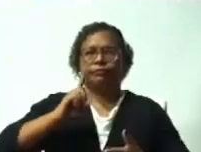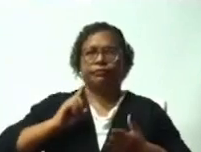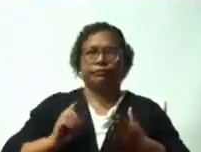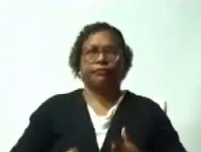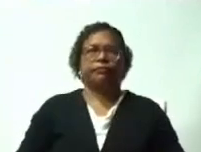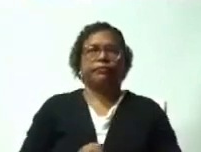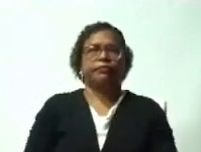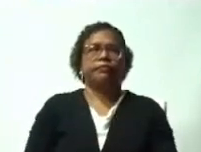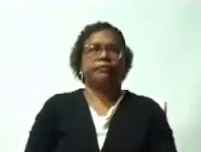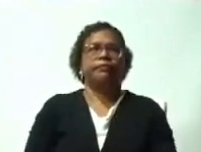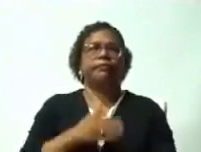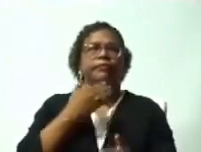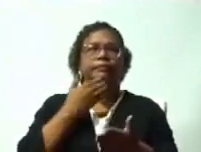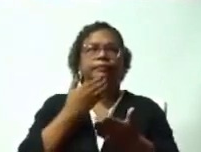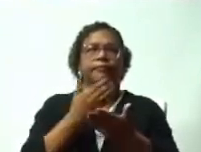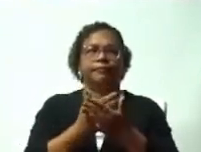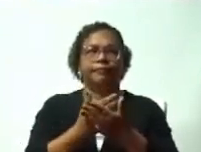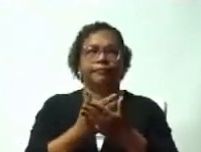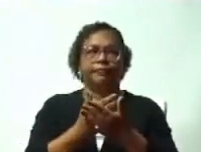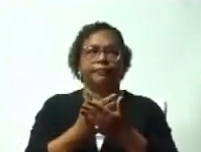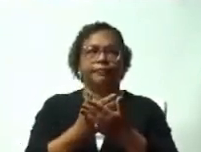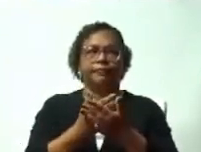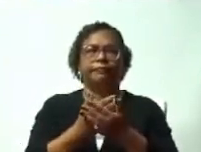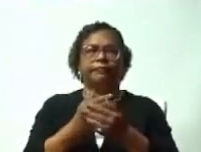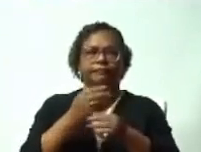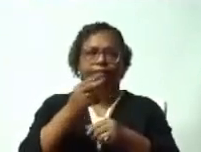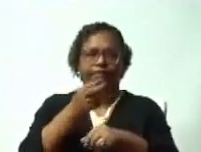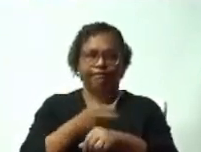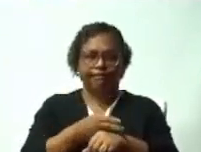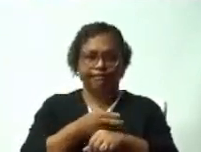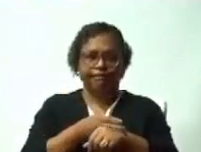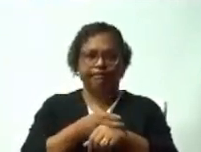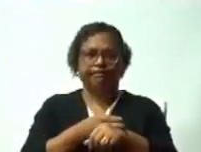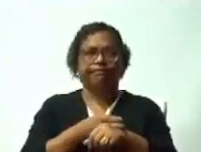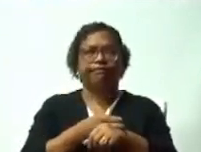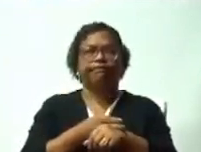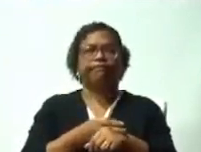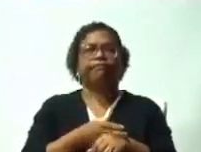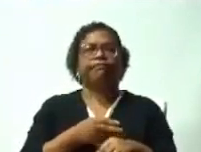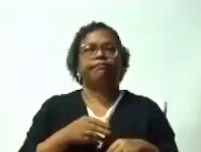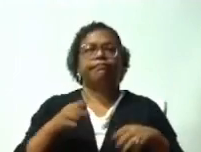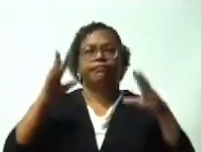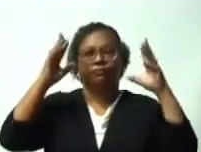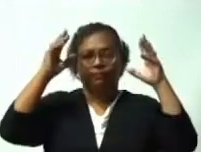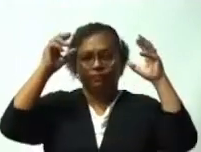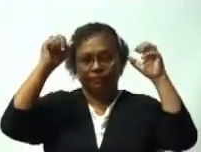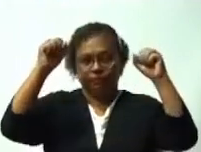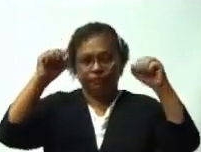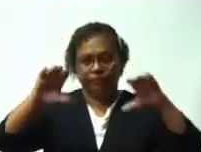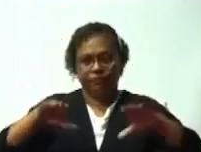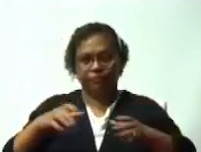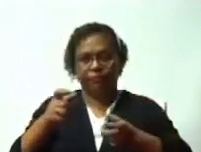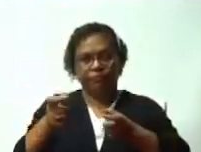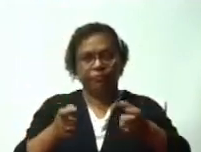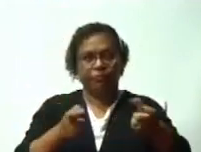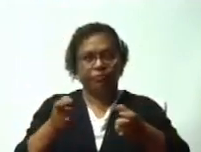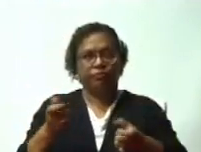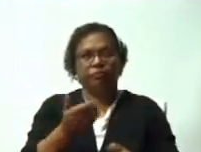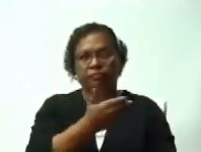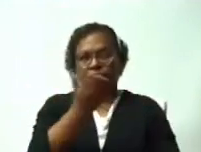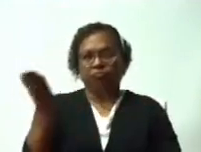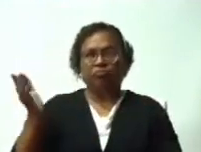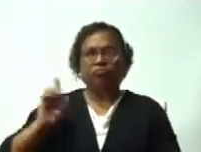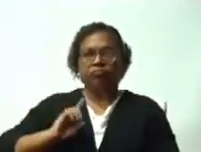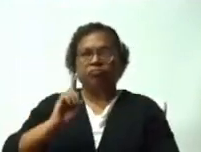Buenas tardes, Presidente y Bofeta de Directivo, a todos los colegas me dirijo dándole